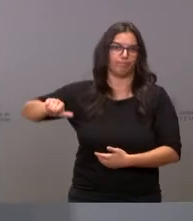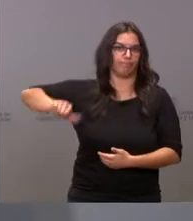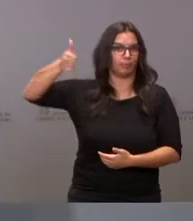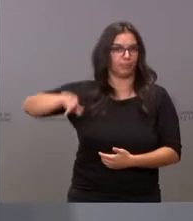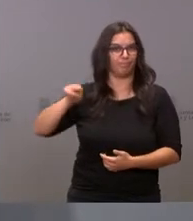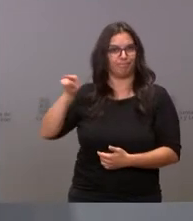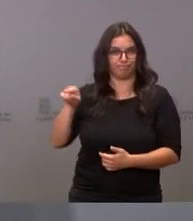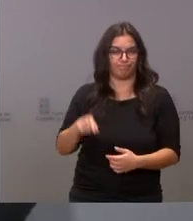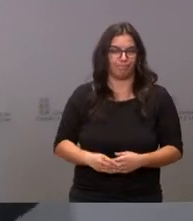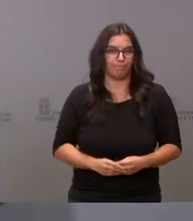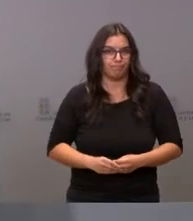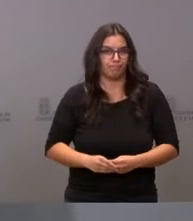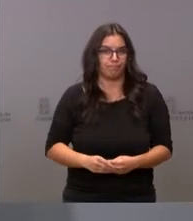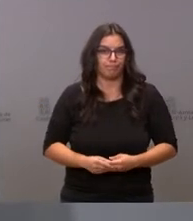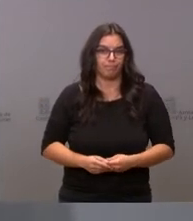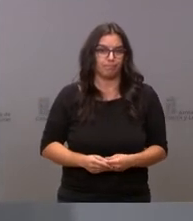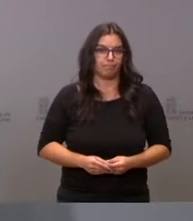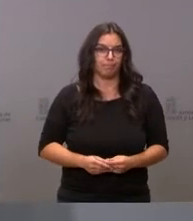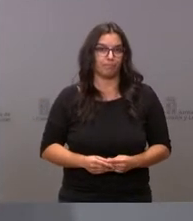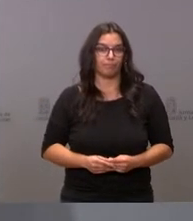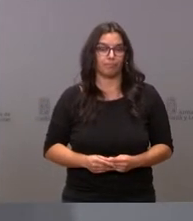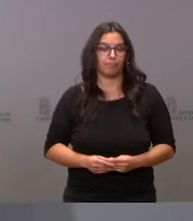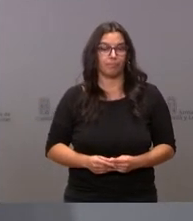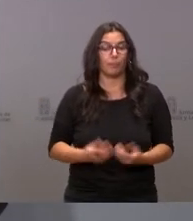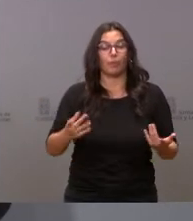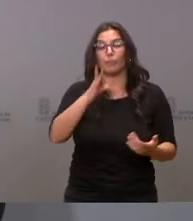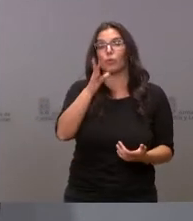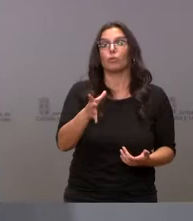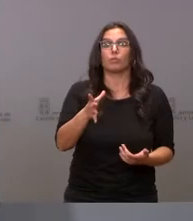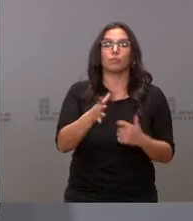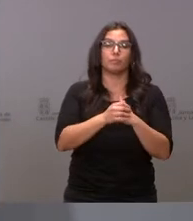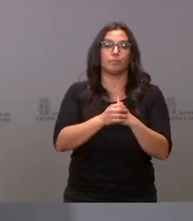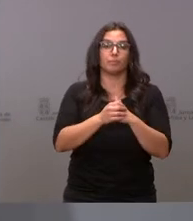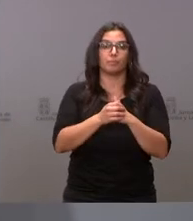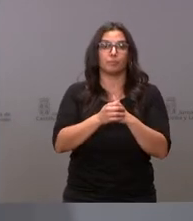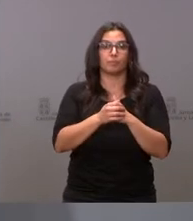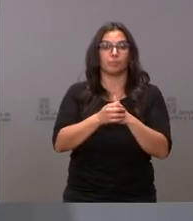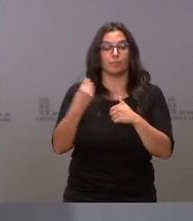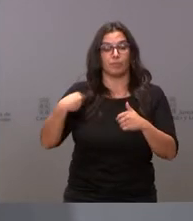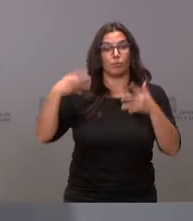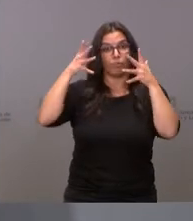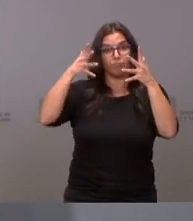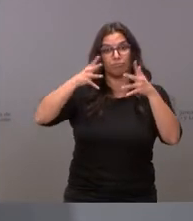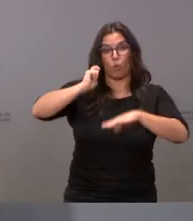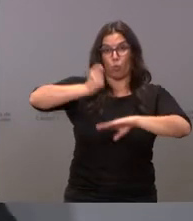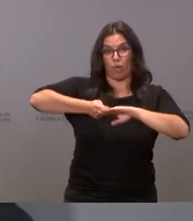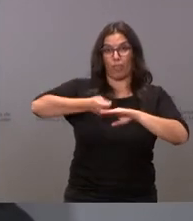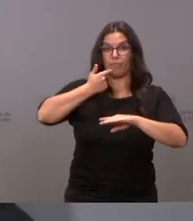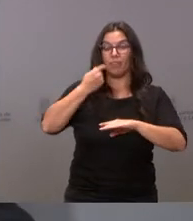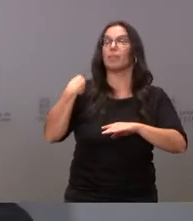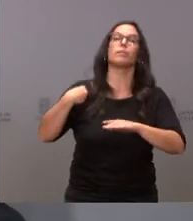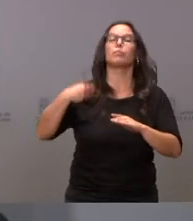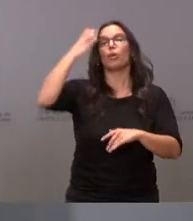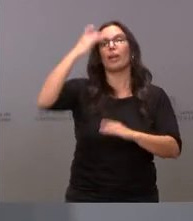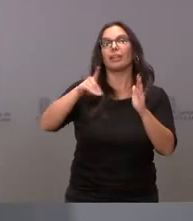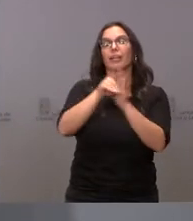deriven de la misma. Esto está basado en la argumentación jurídica de que el inventario contenido en el Real Decreto de